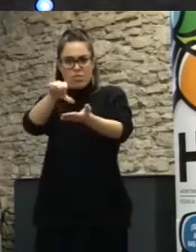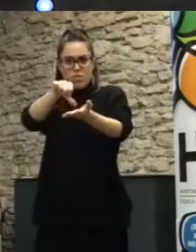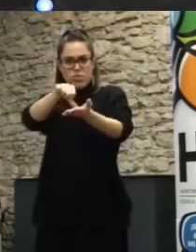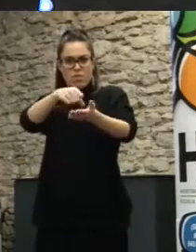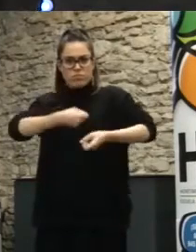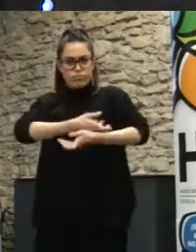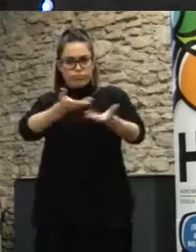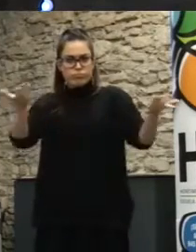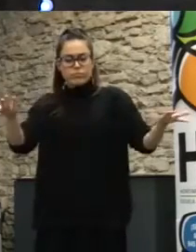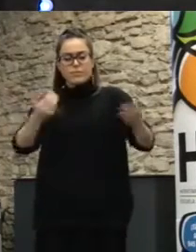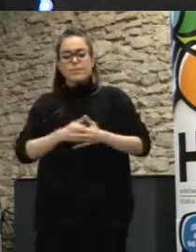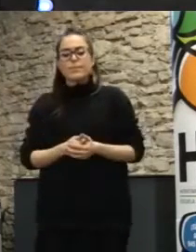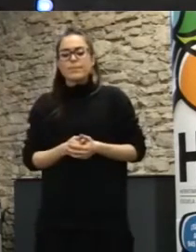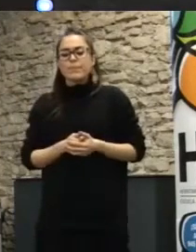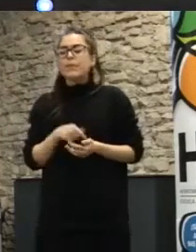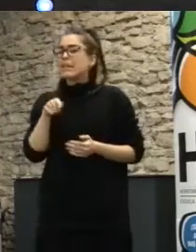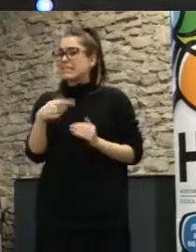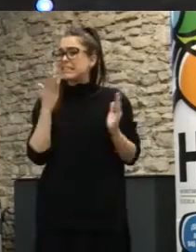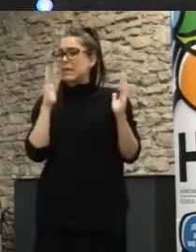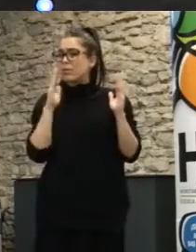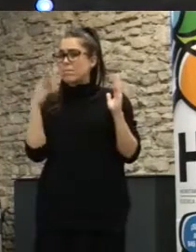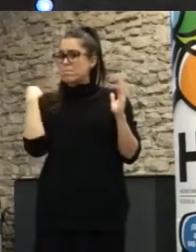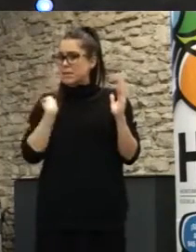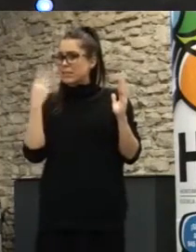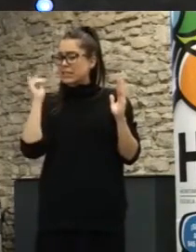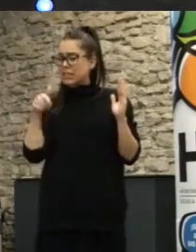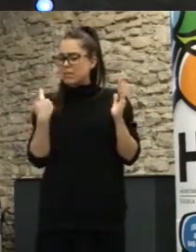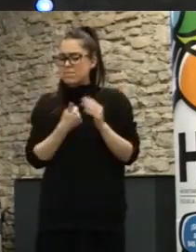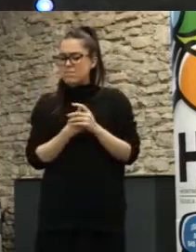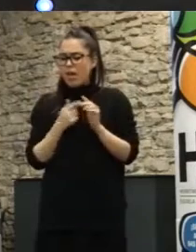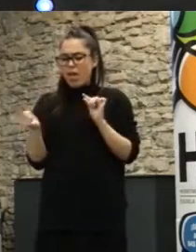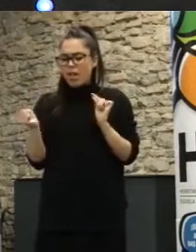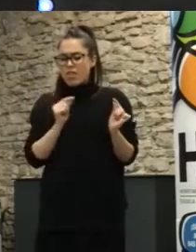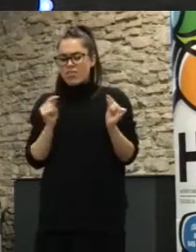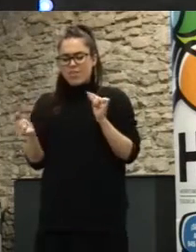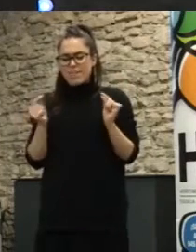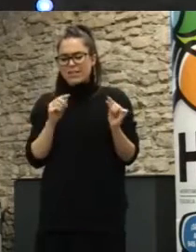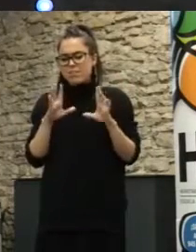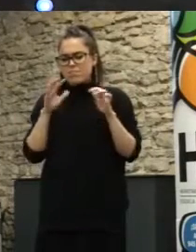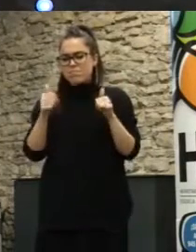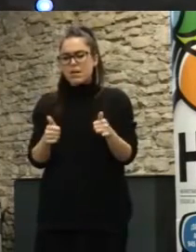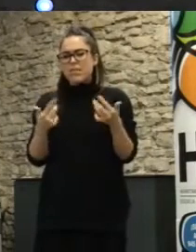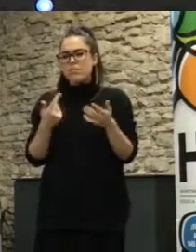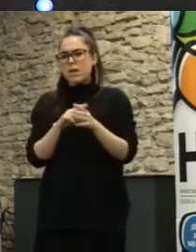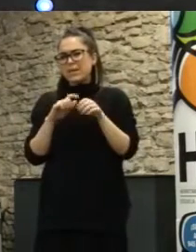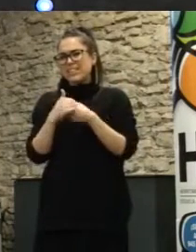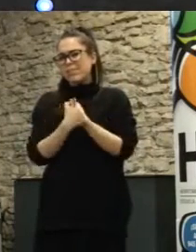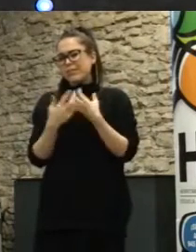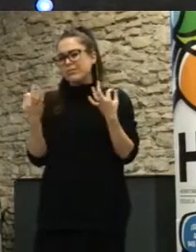También surge en esta época ya un debate sobre el sesgo participativo. Todos los que hayáis